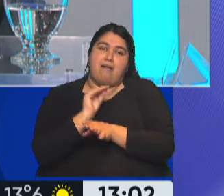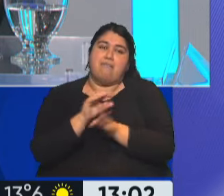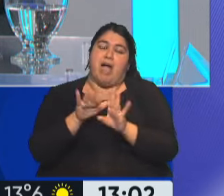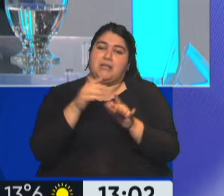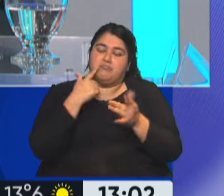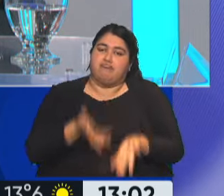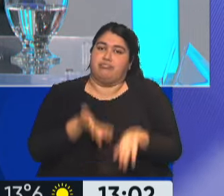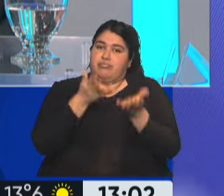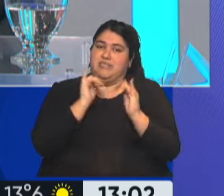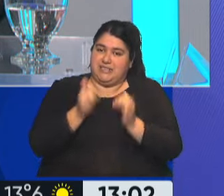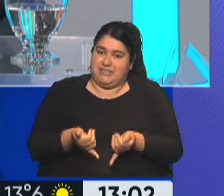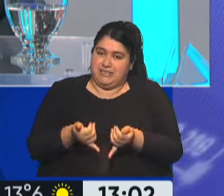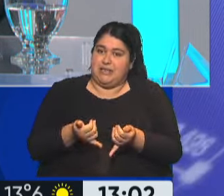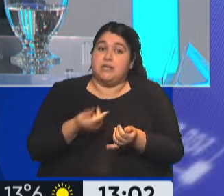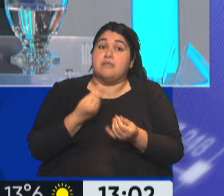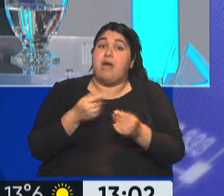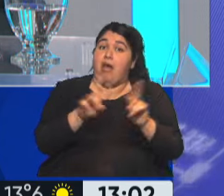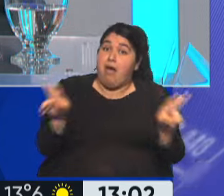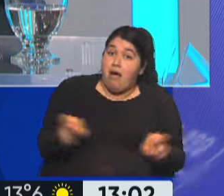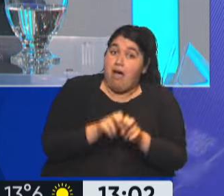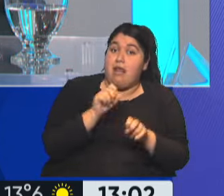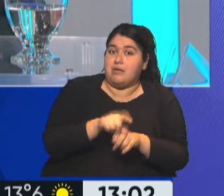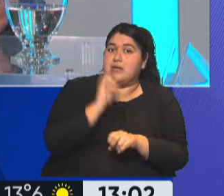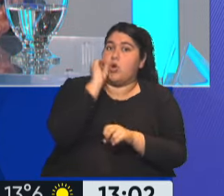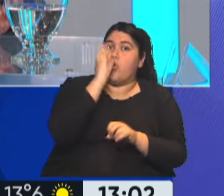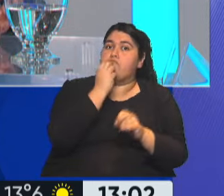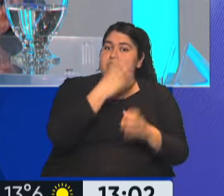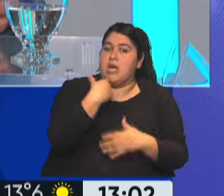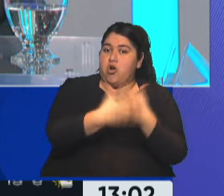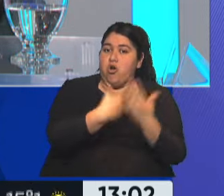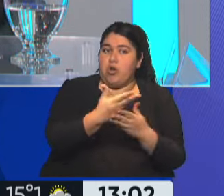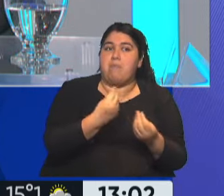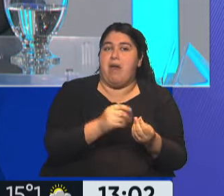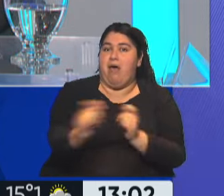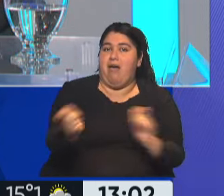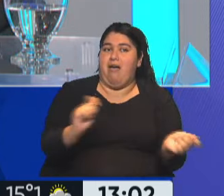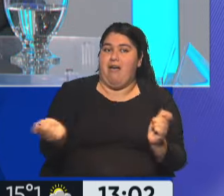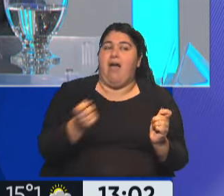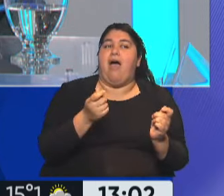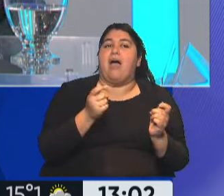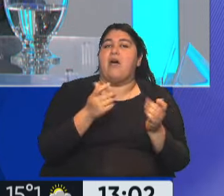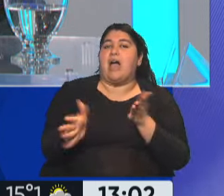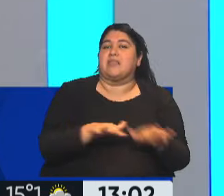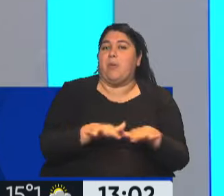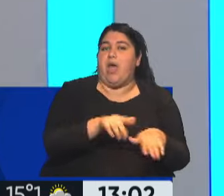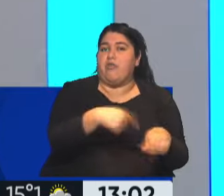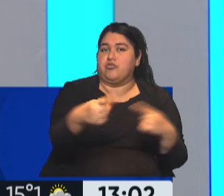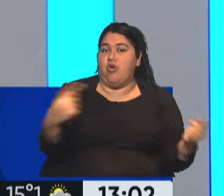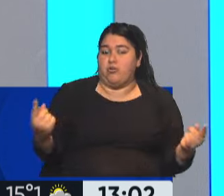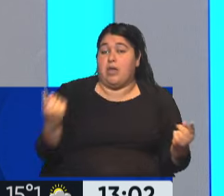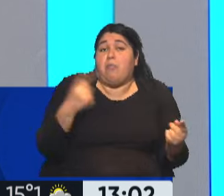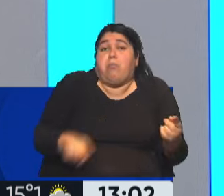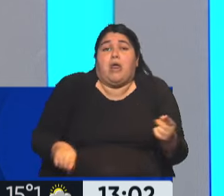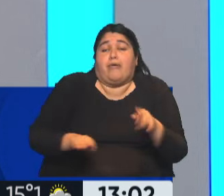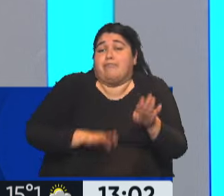fútbol y que toda esa ganancia y el club mejore y drene para las otras actividades que por ahí no son tan redituables. Pero bueno, esto recién